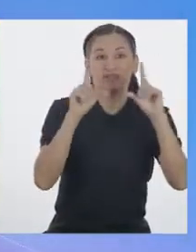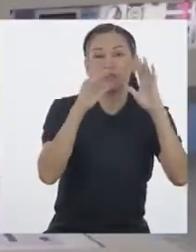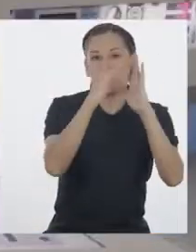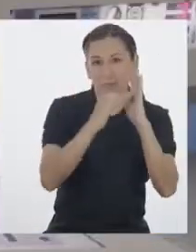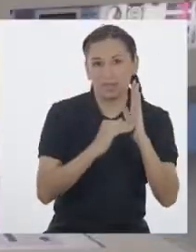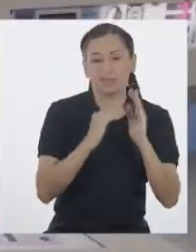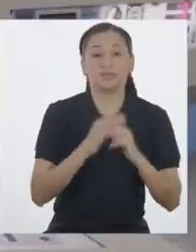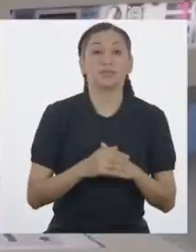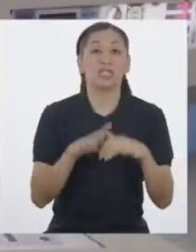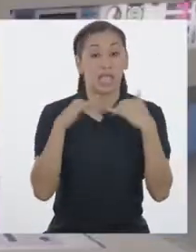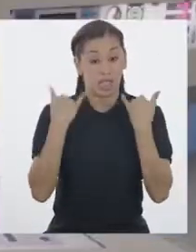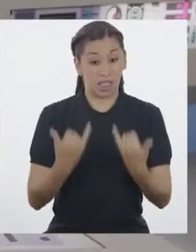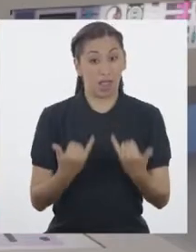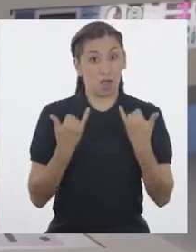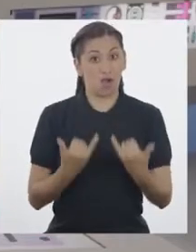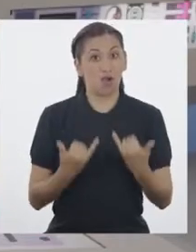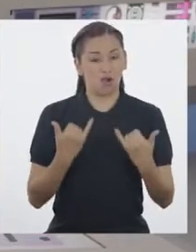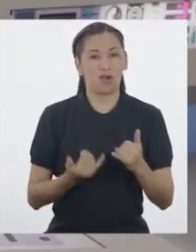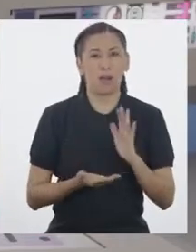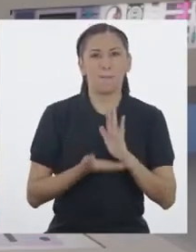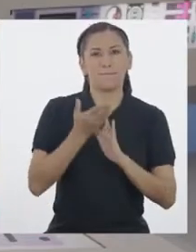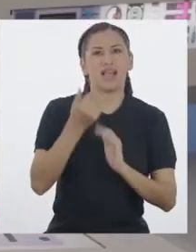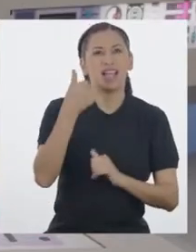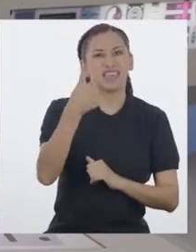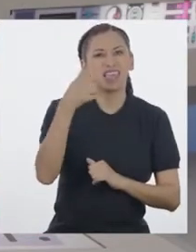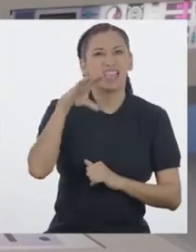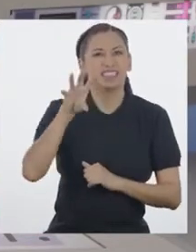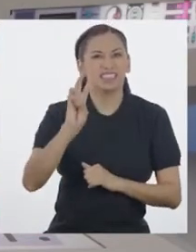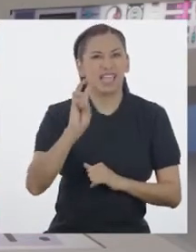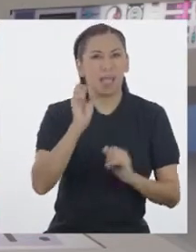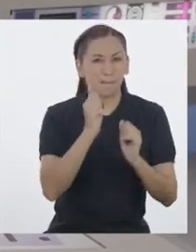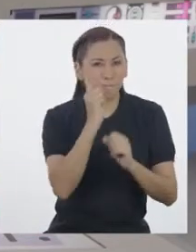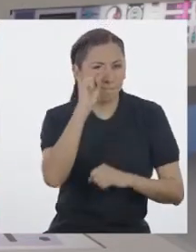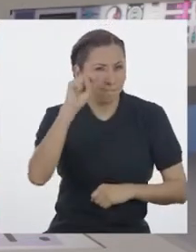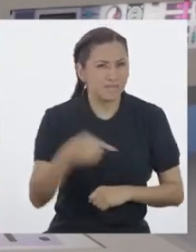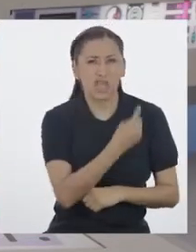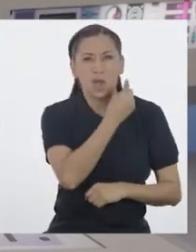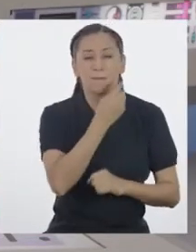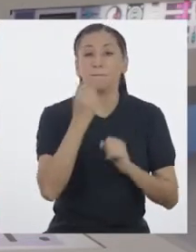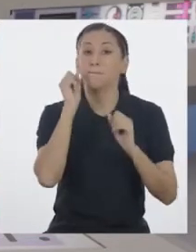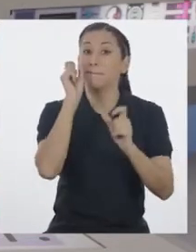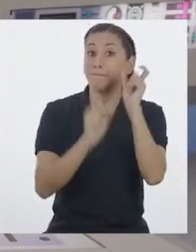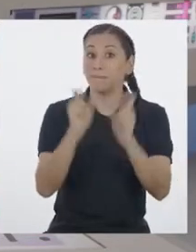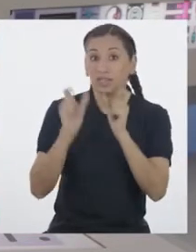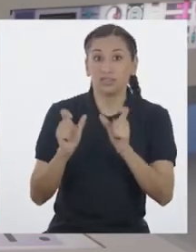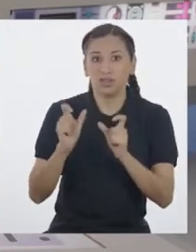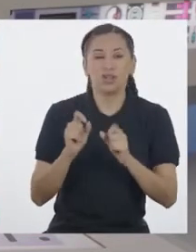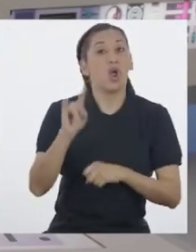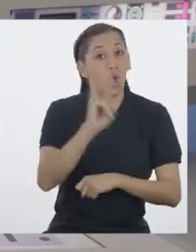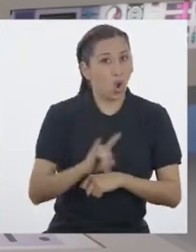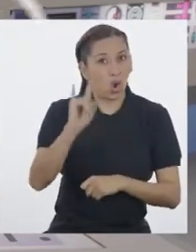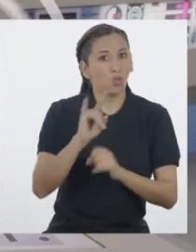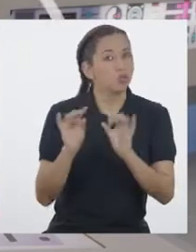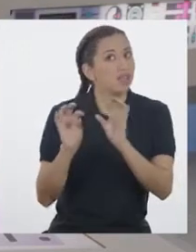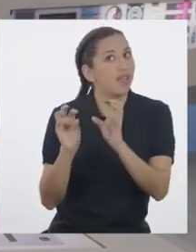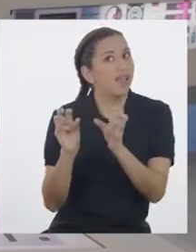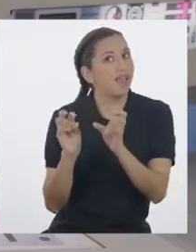en la televisión Actualmente, más de 16 millones de personas sintonizan radio